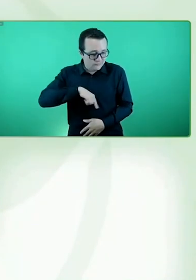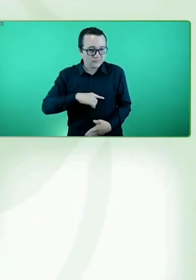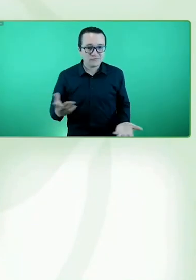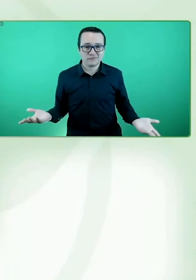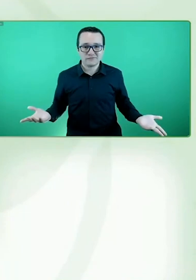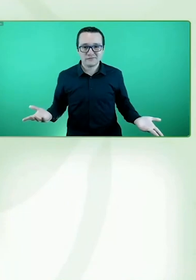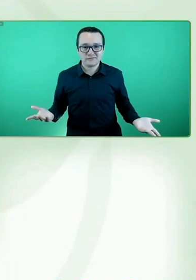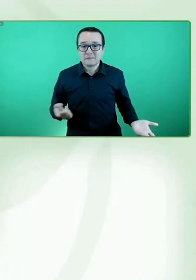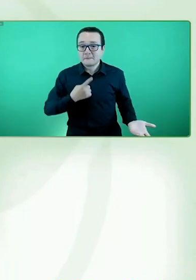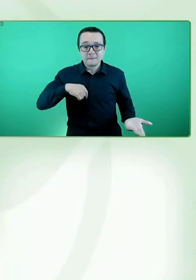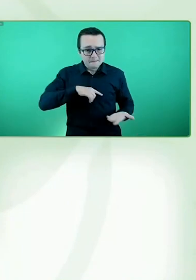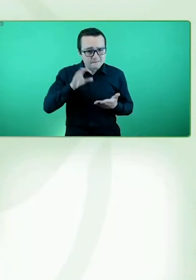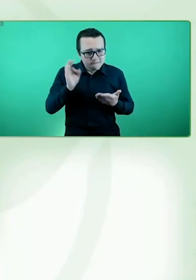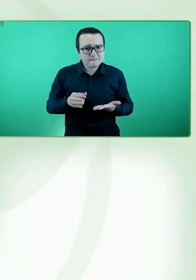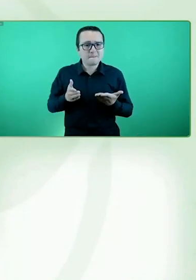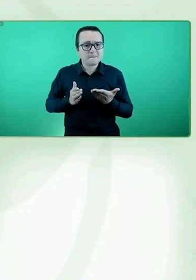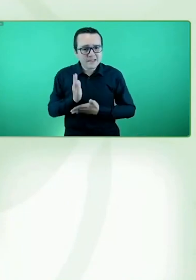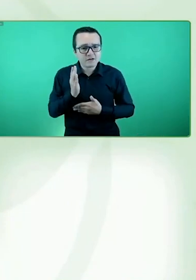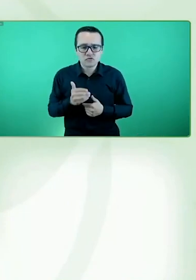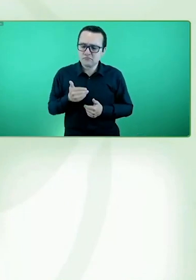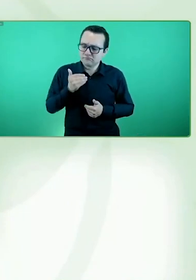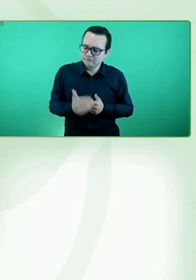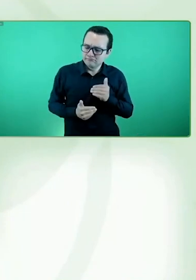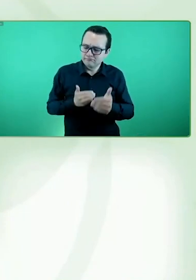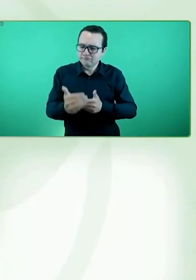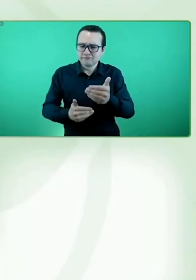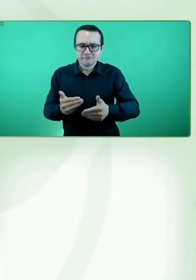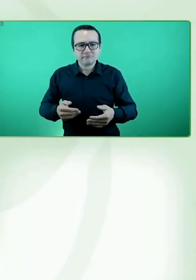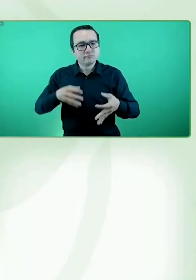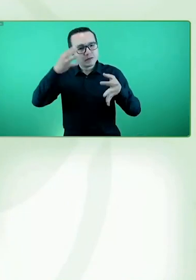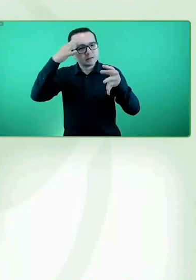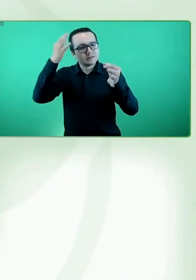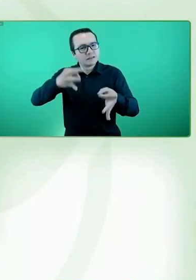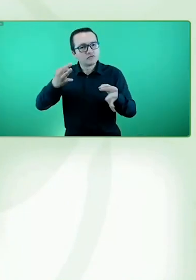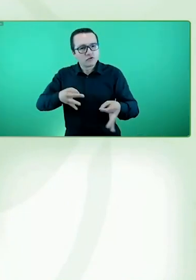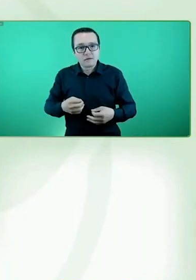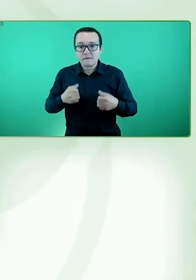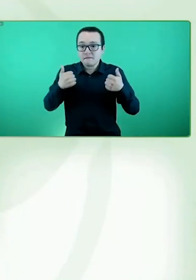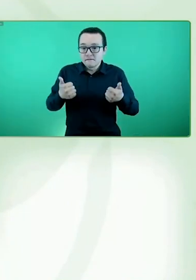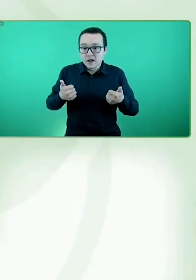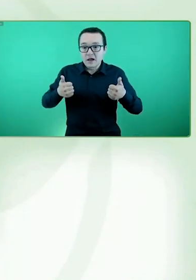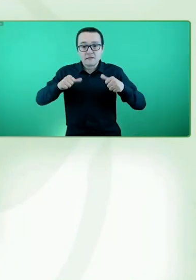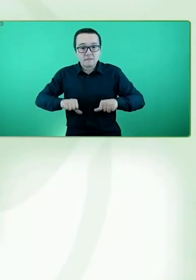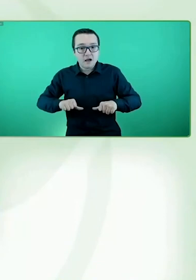ese proceso y decidir qué está bien y qué está mal para con nosotros.